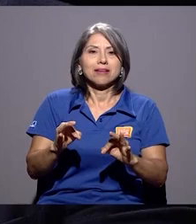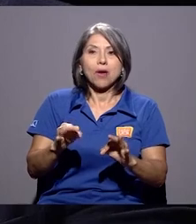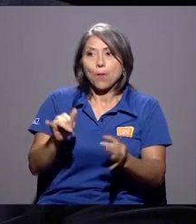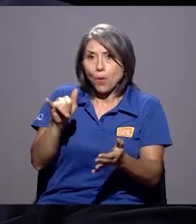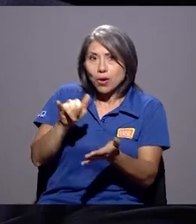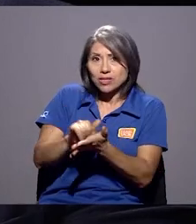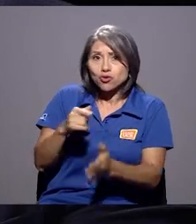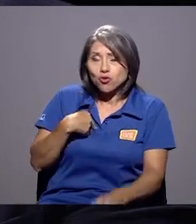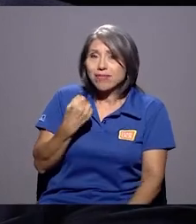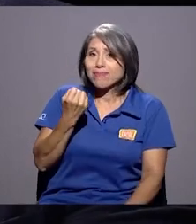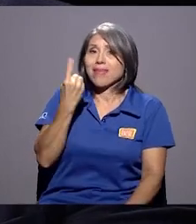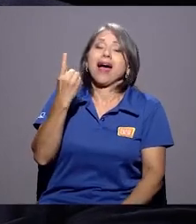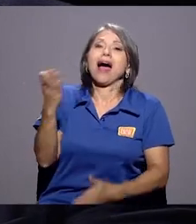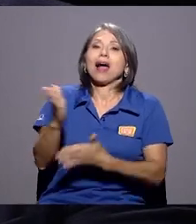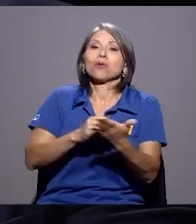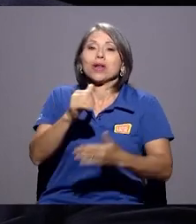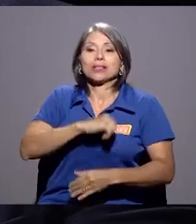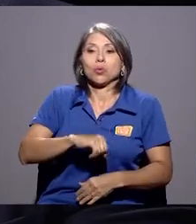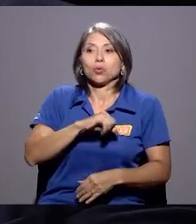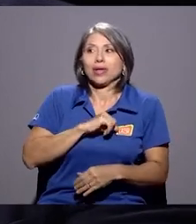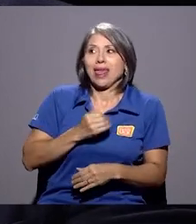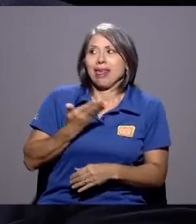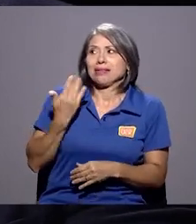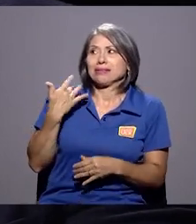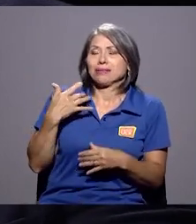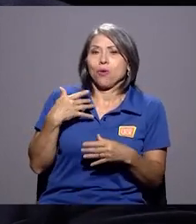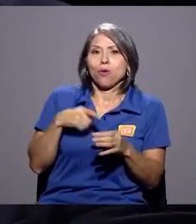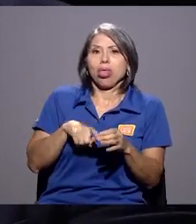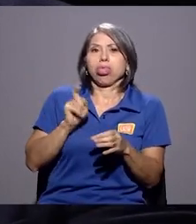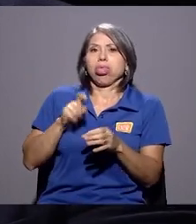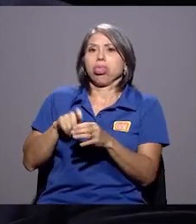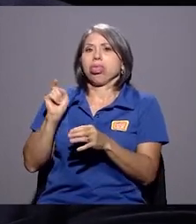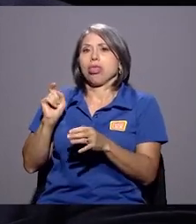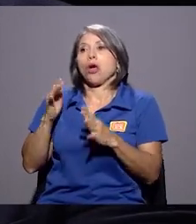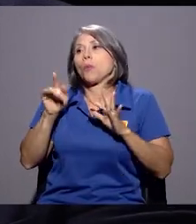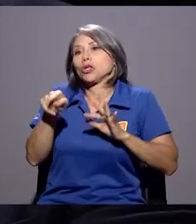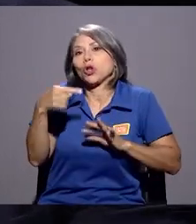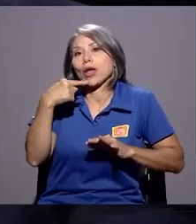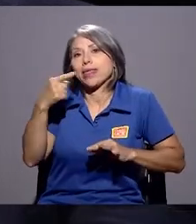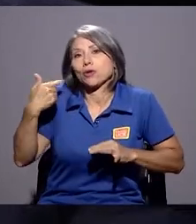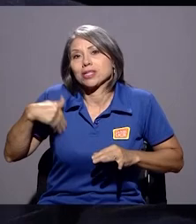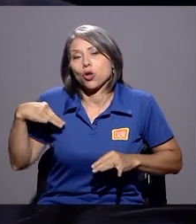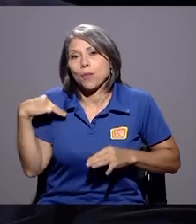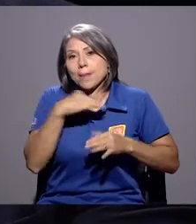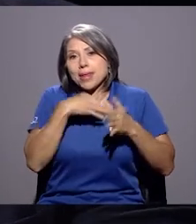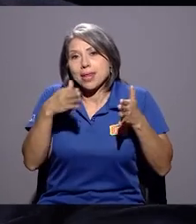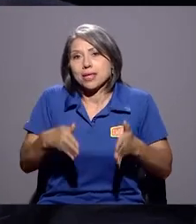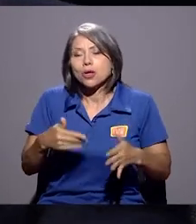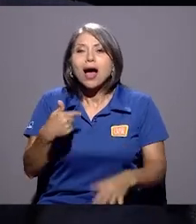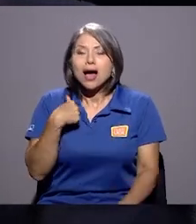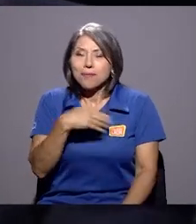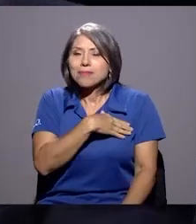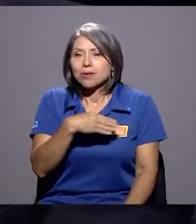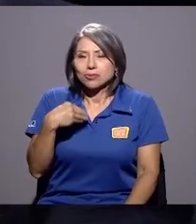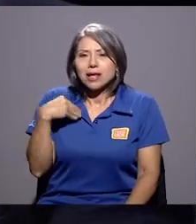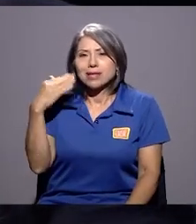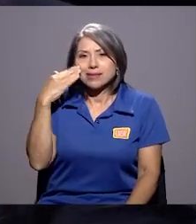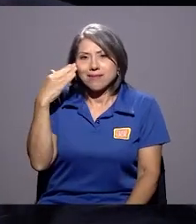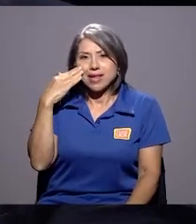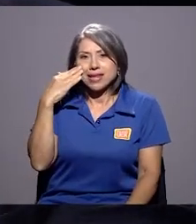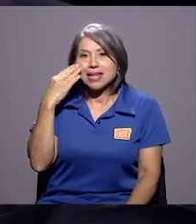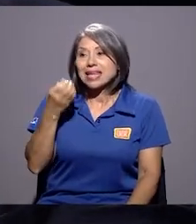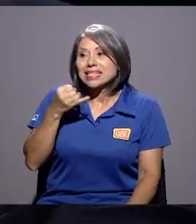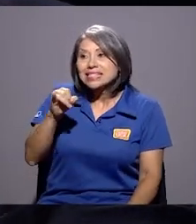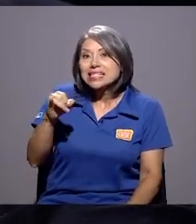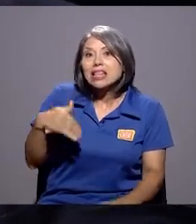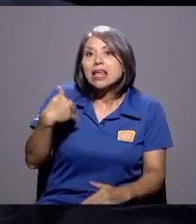entendido que se fueron algunas autoridades recientemente, por lo menos ese fue el argumento del señor ministro. A mí me gustaría saber si la entrada de